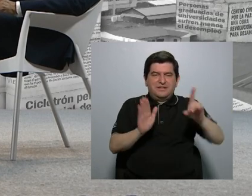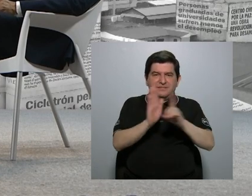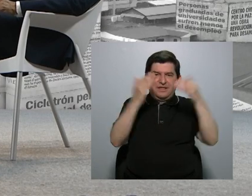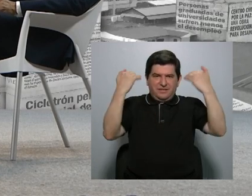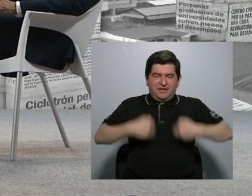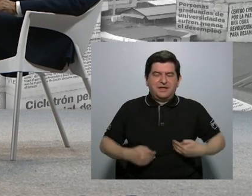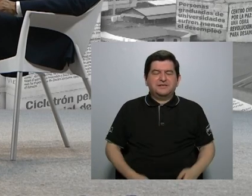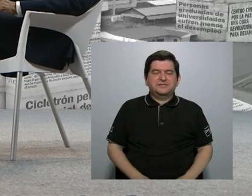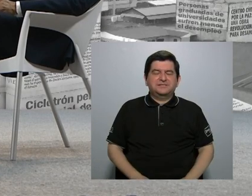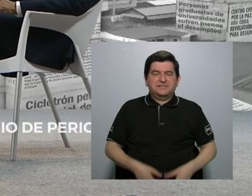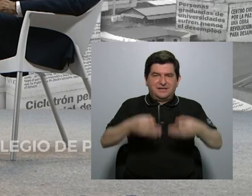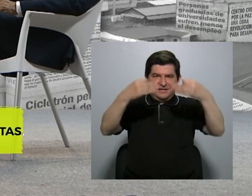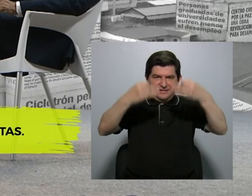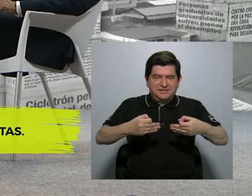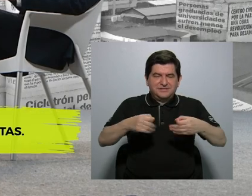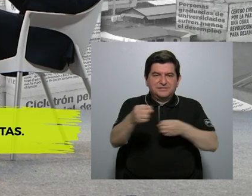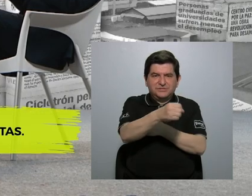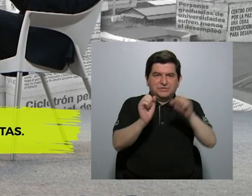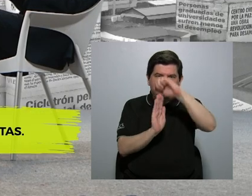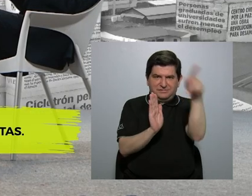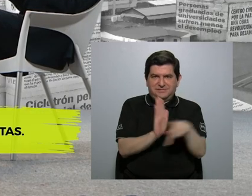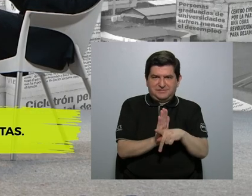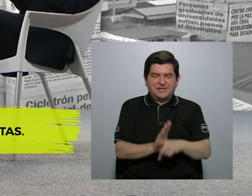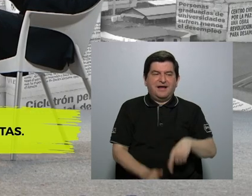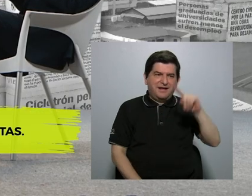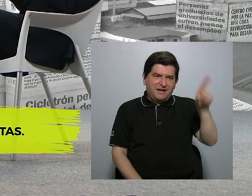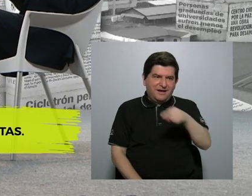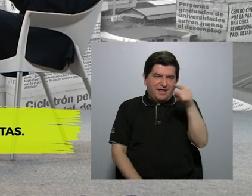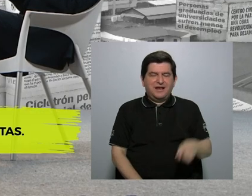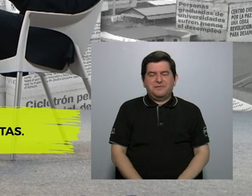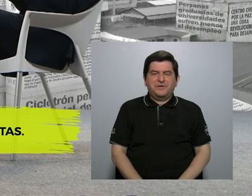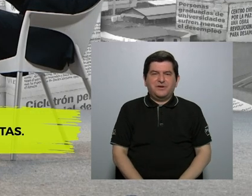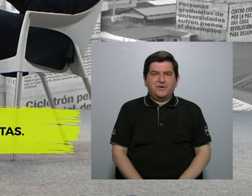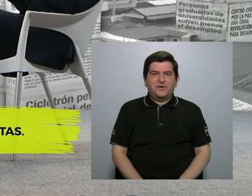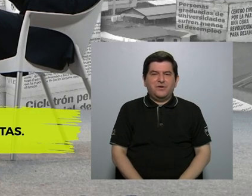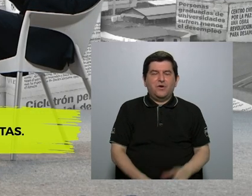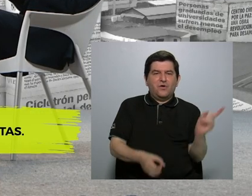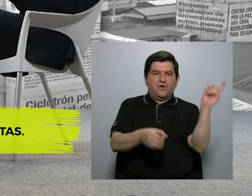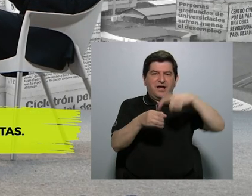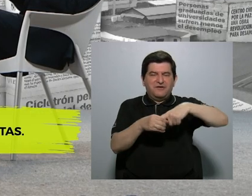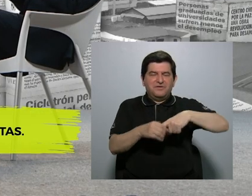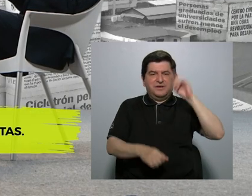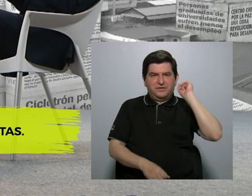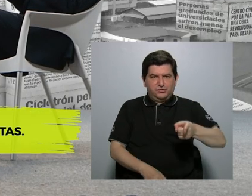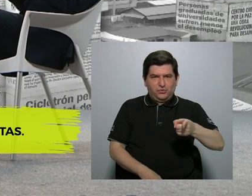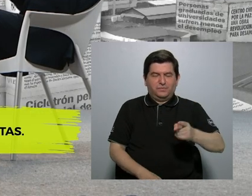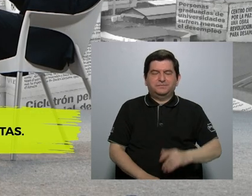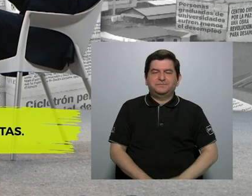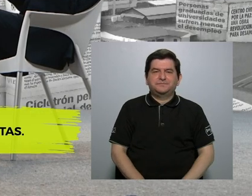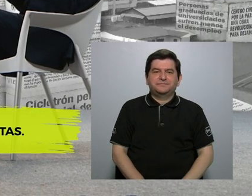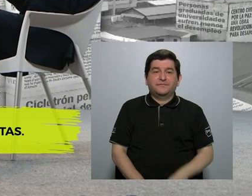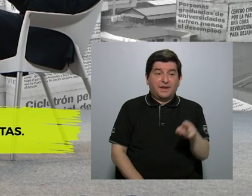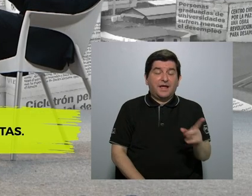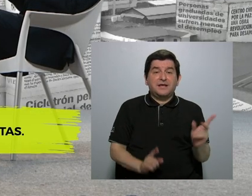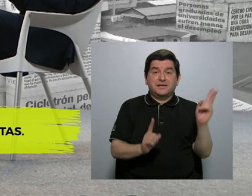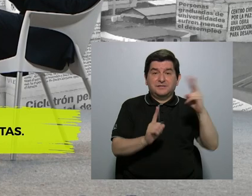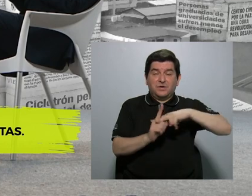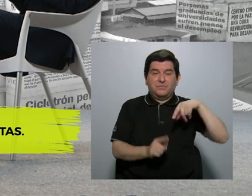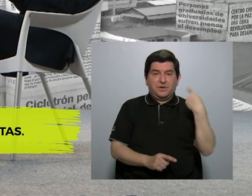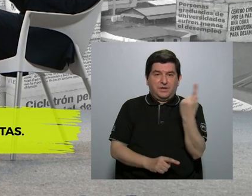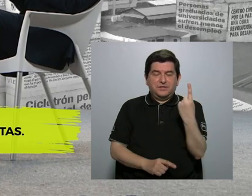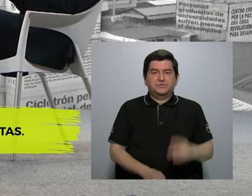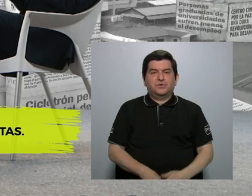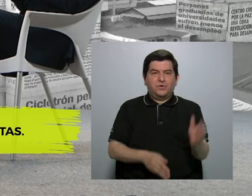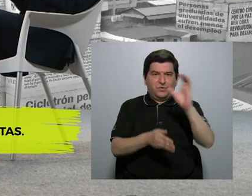sentencia de la Sala Constitucional que eliminó la colegiatura obligatoria. Particularmente, esto aplica solamente para el